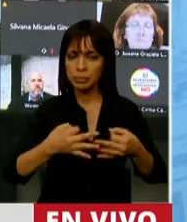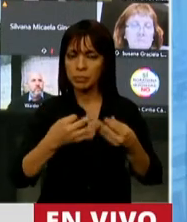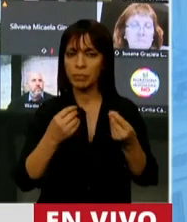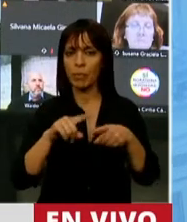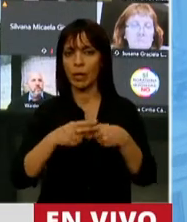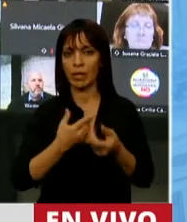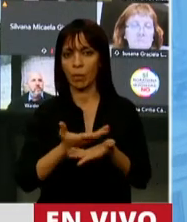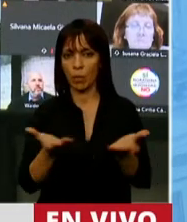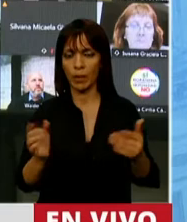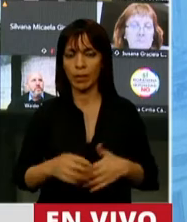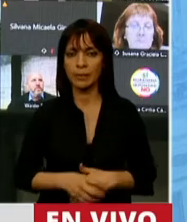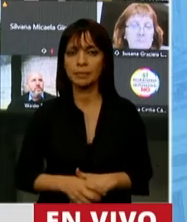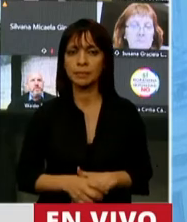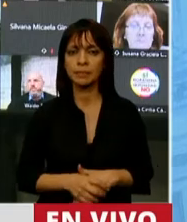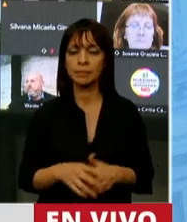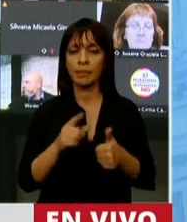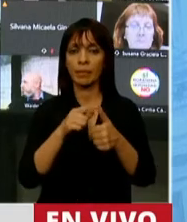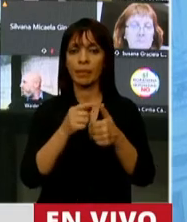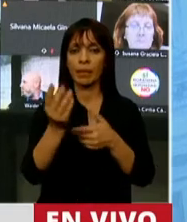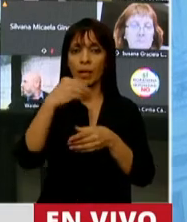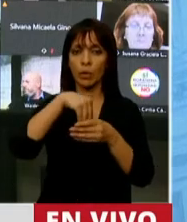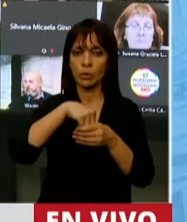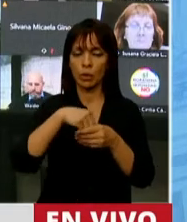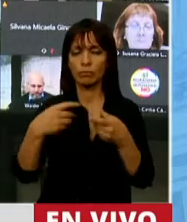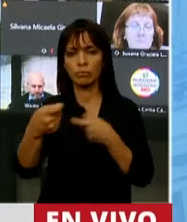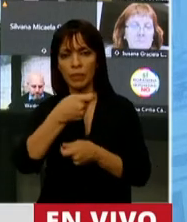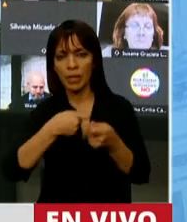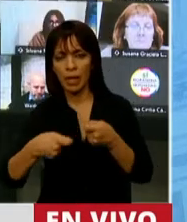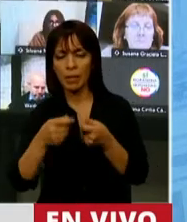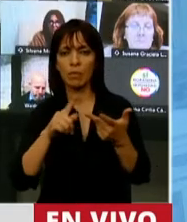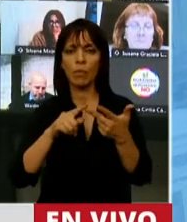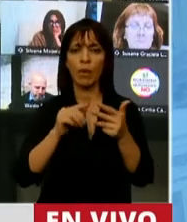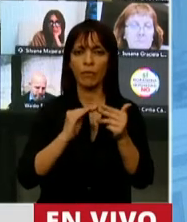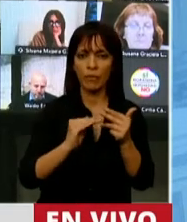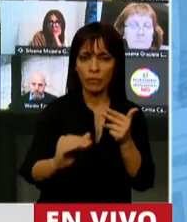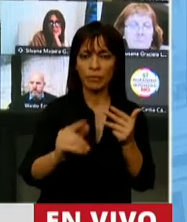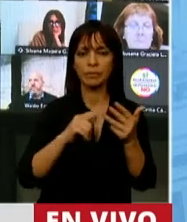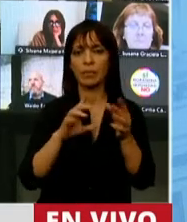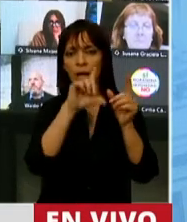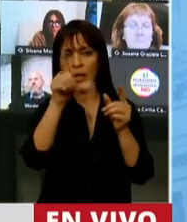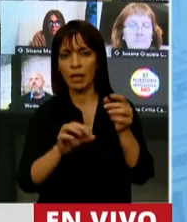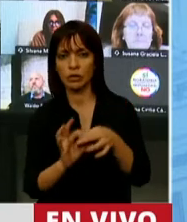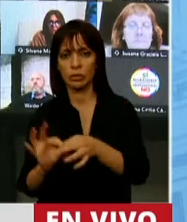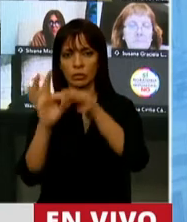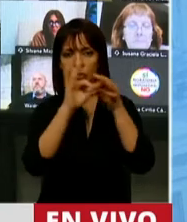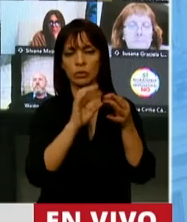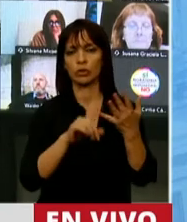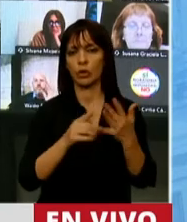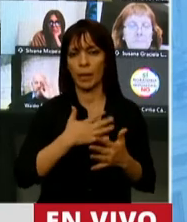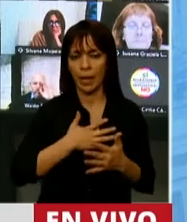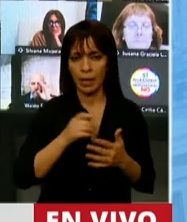políticas públicas. Inclusión, dinamismo, estabilidad, federalismo, soberanía.